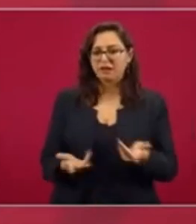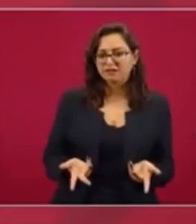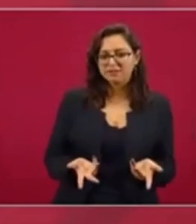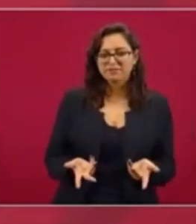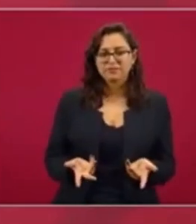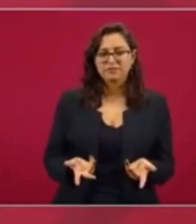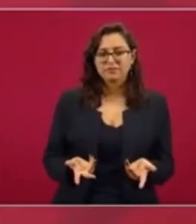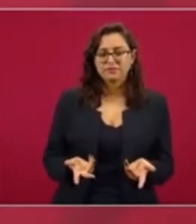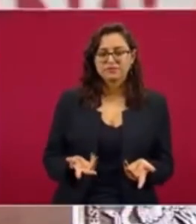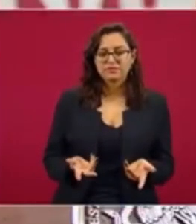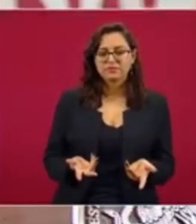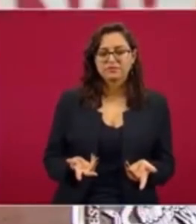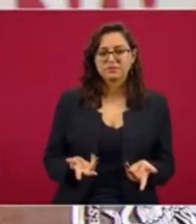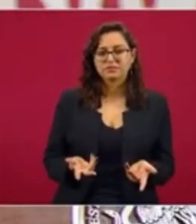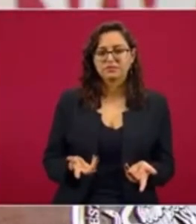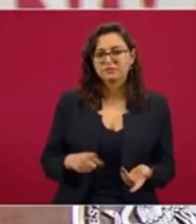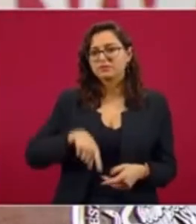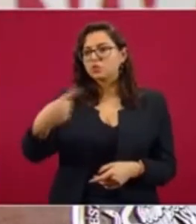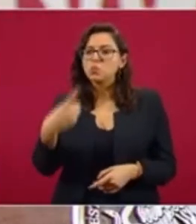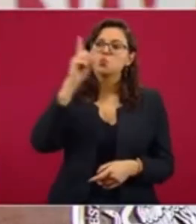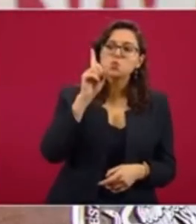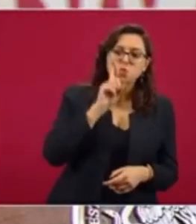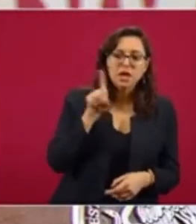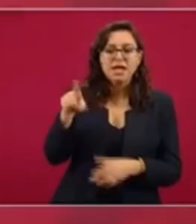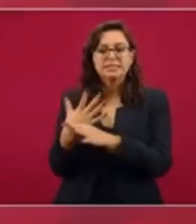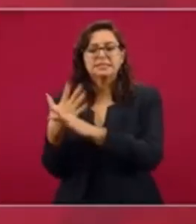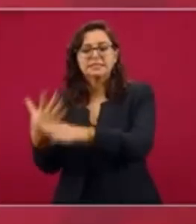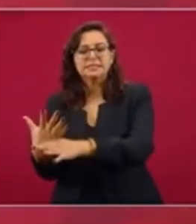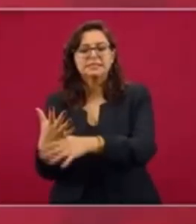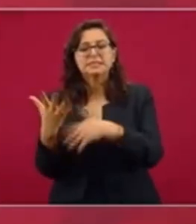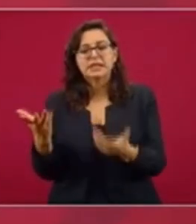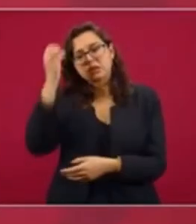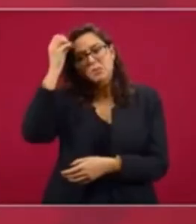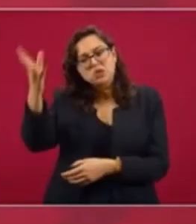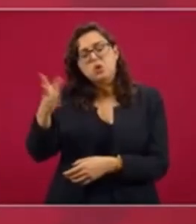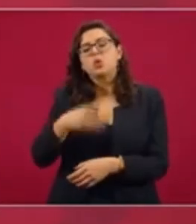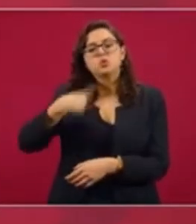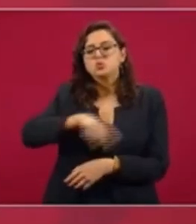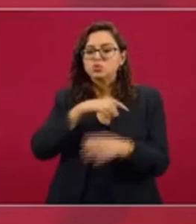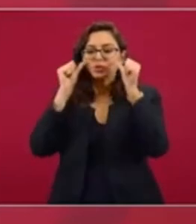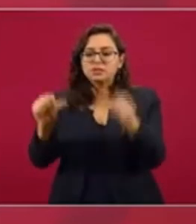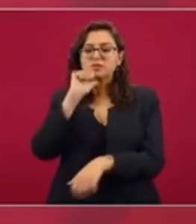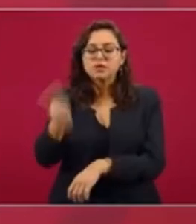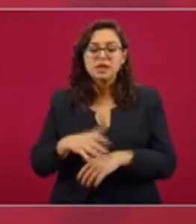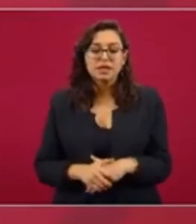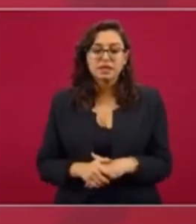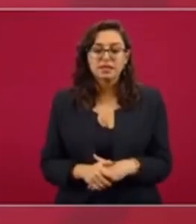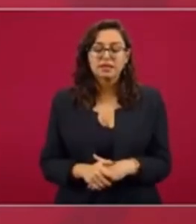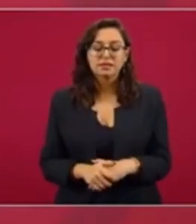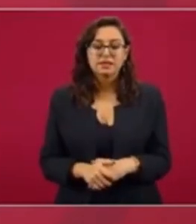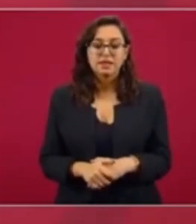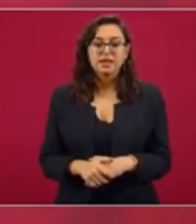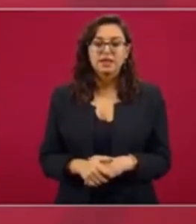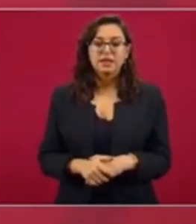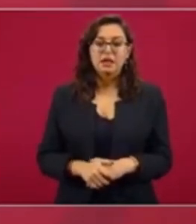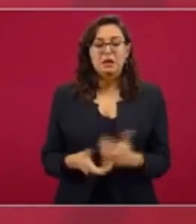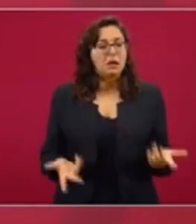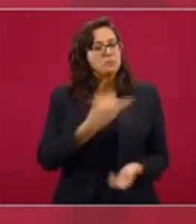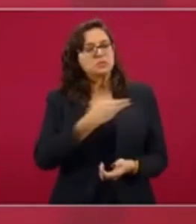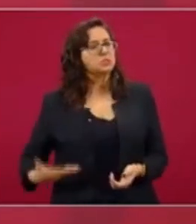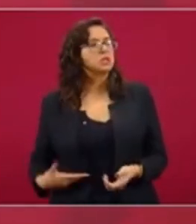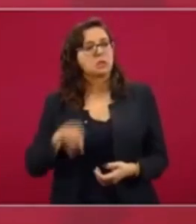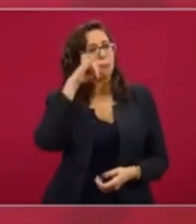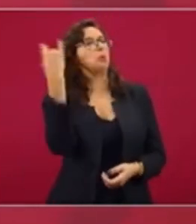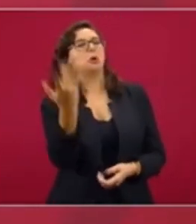una declaración de un paisano, de una paisana, de que están olvidados, de que no los hemos visto, de que a no me importa,